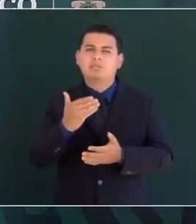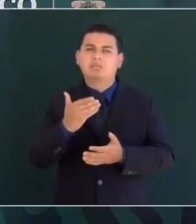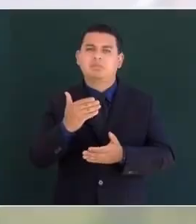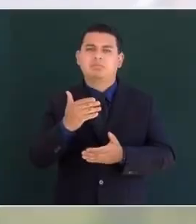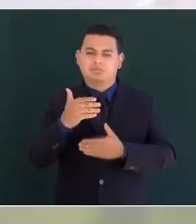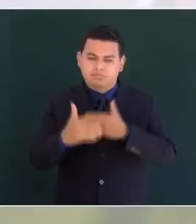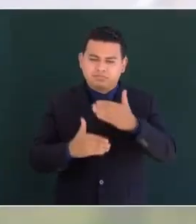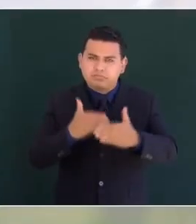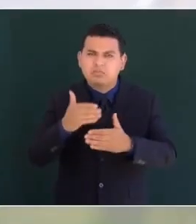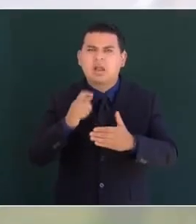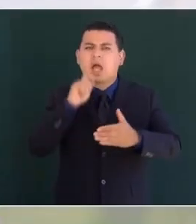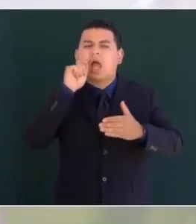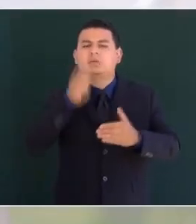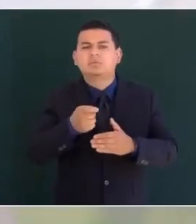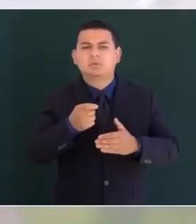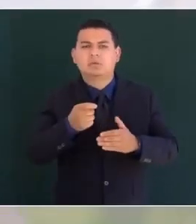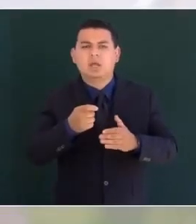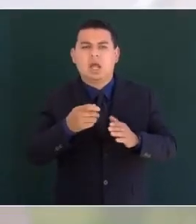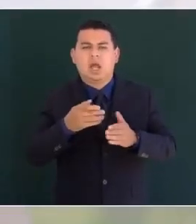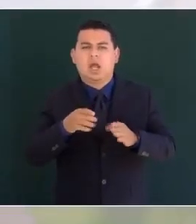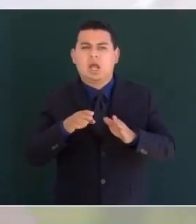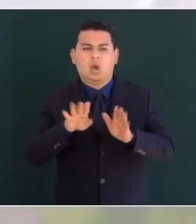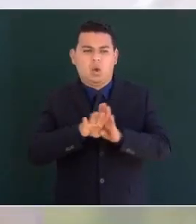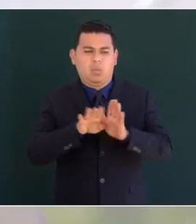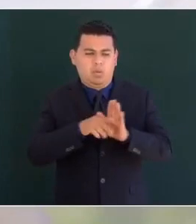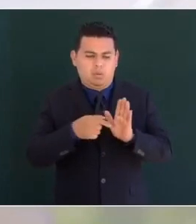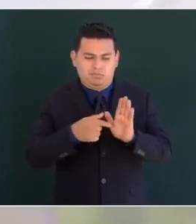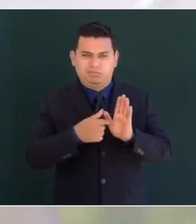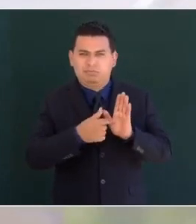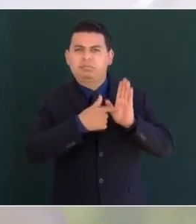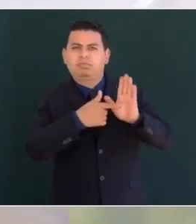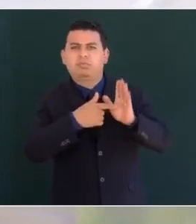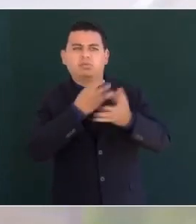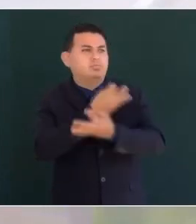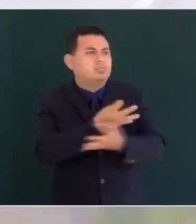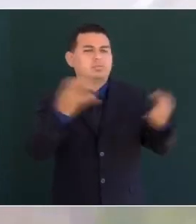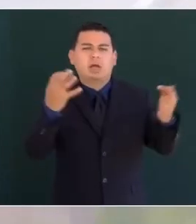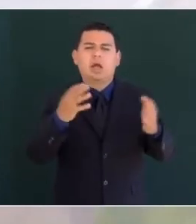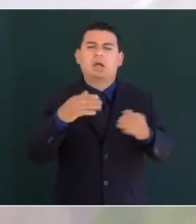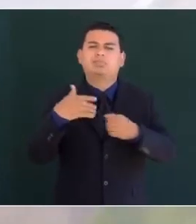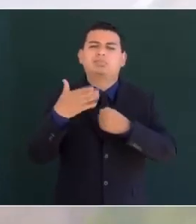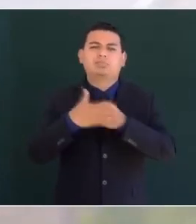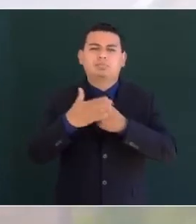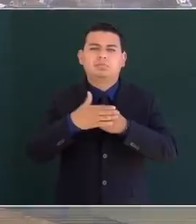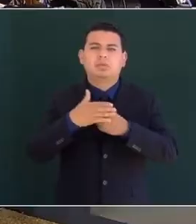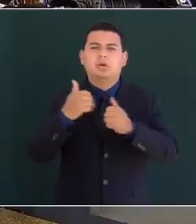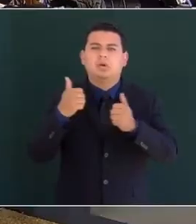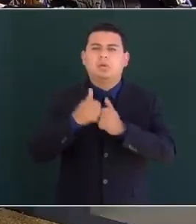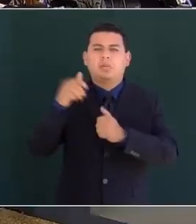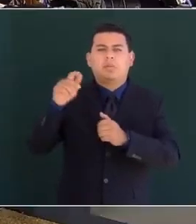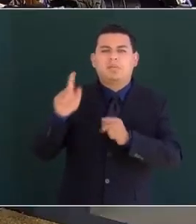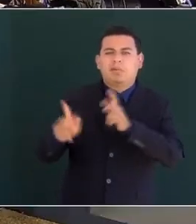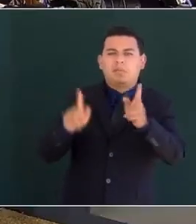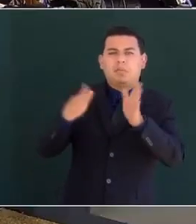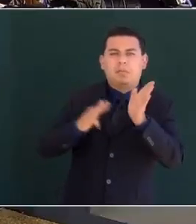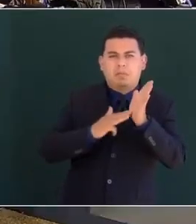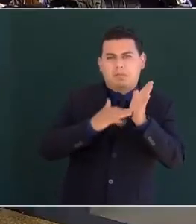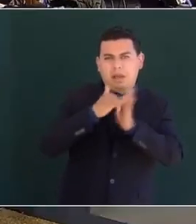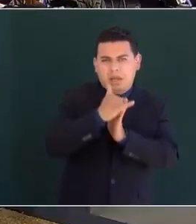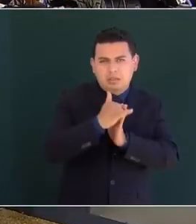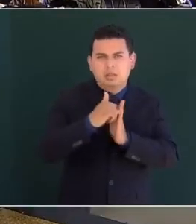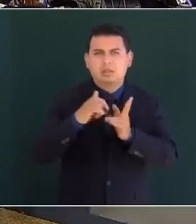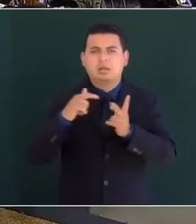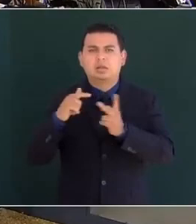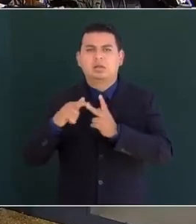actos como el que celebraremos con los pueblos mayas y los